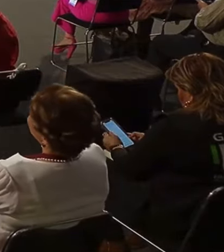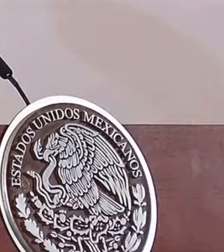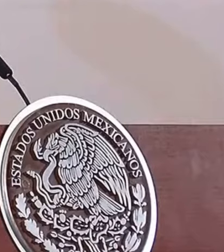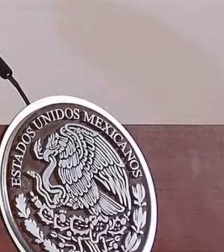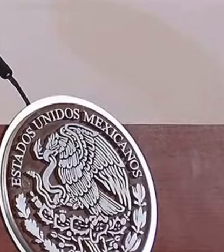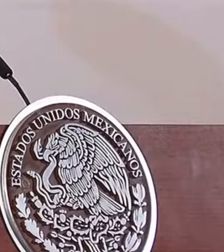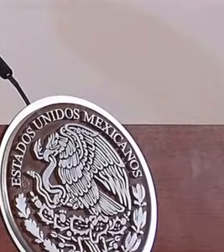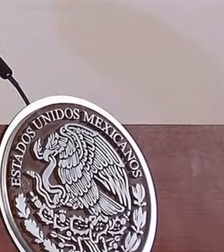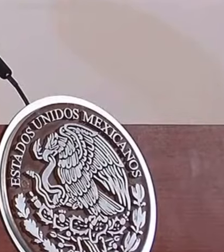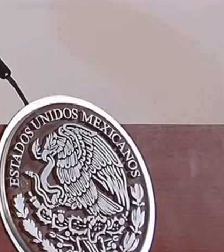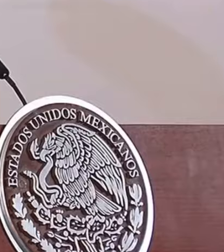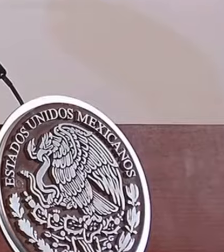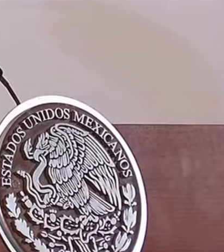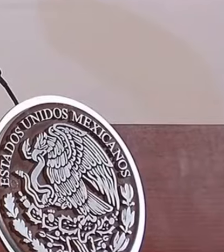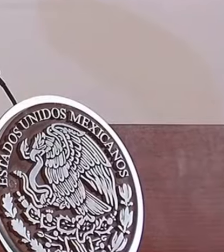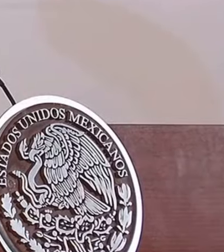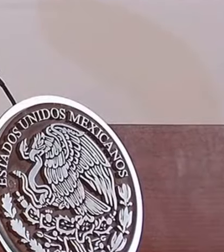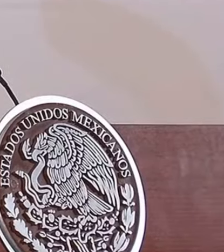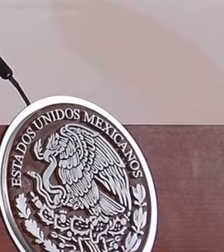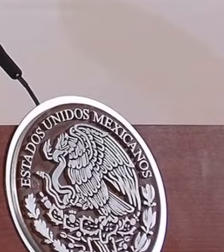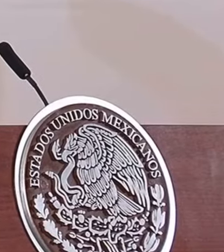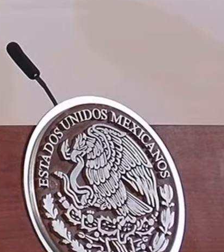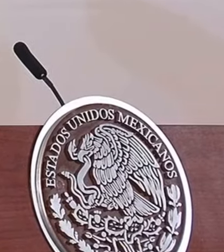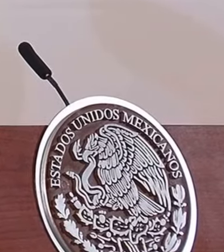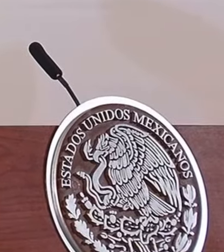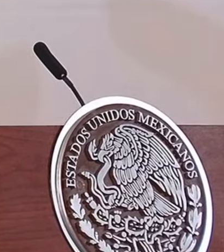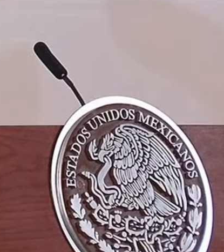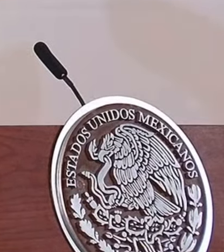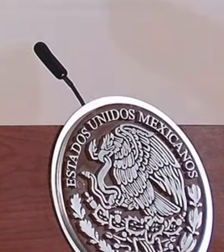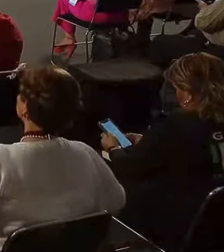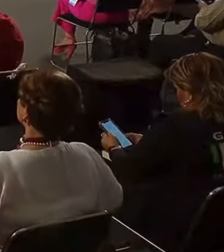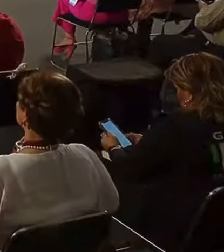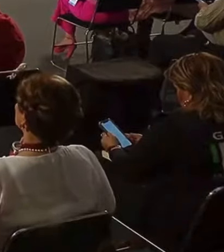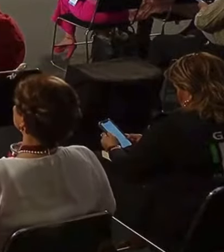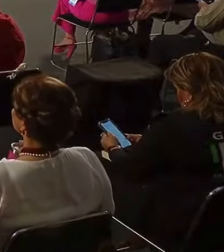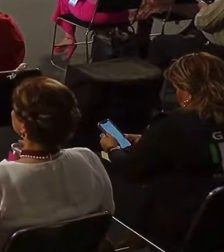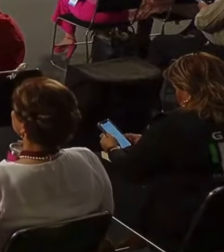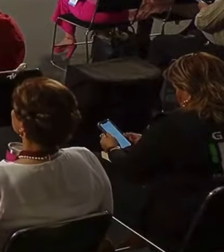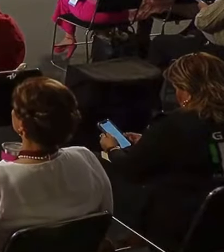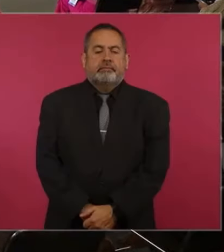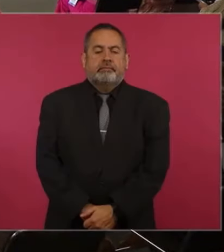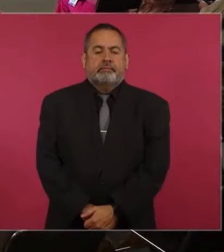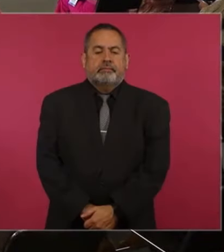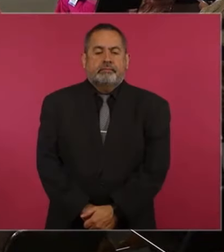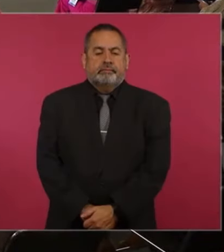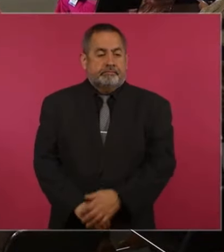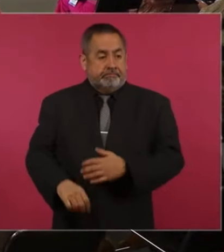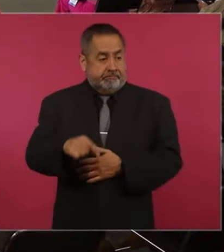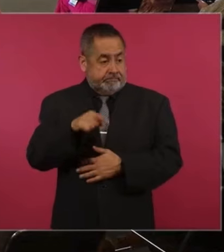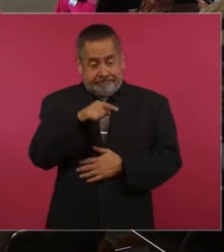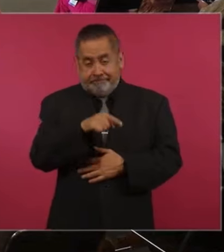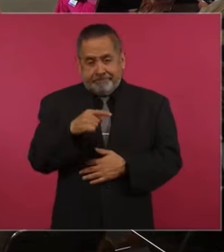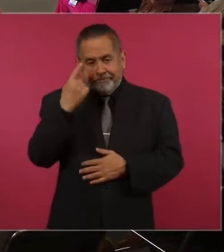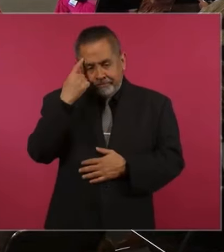Entonces, ahí en Río Blanco hablé de esto para que el trabajador